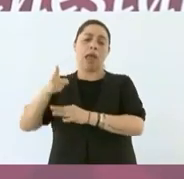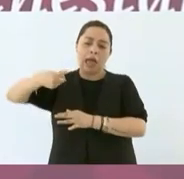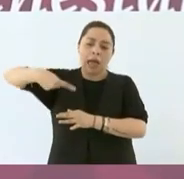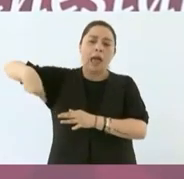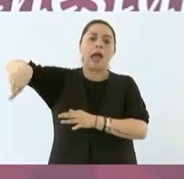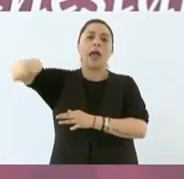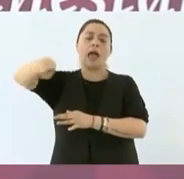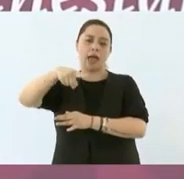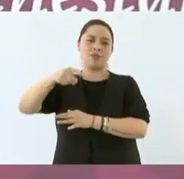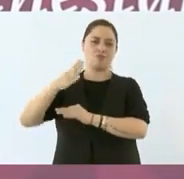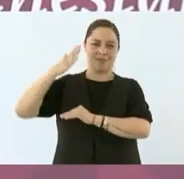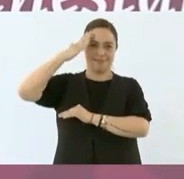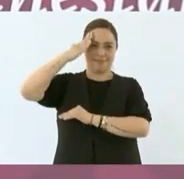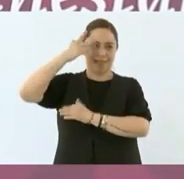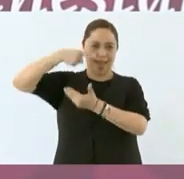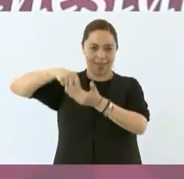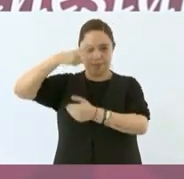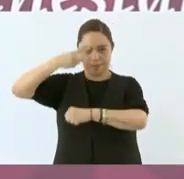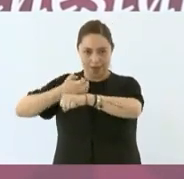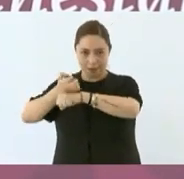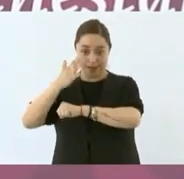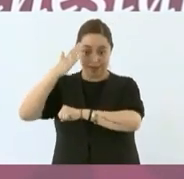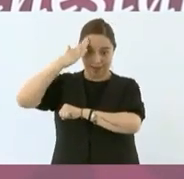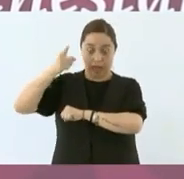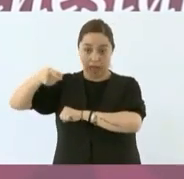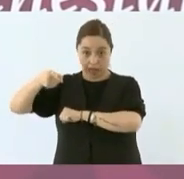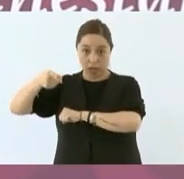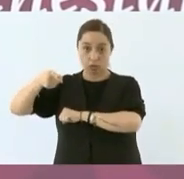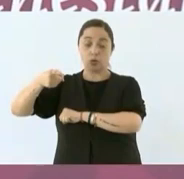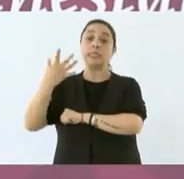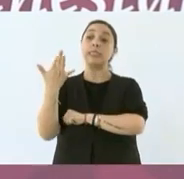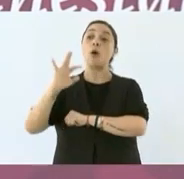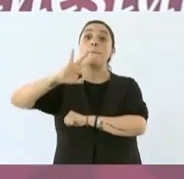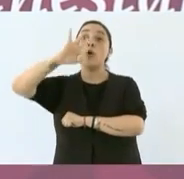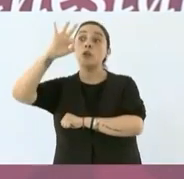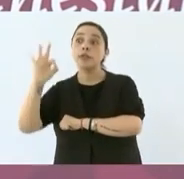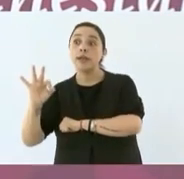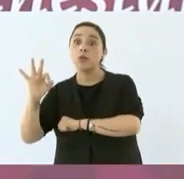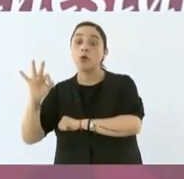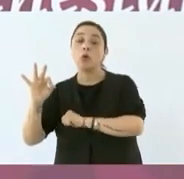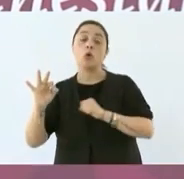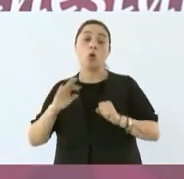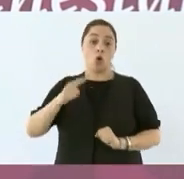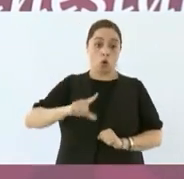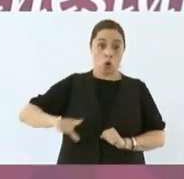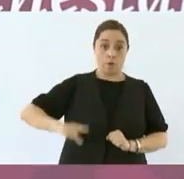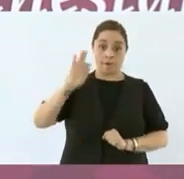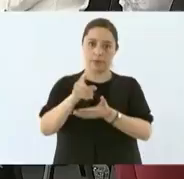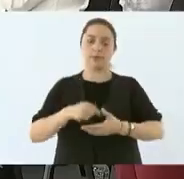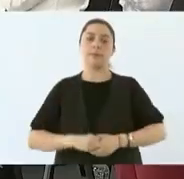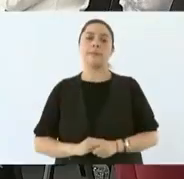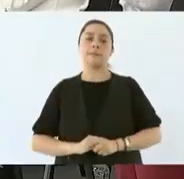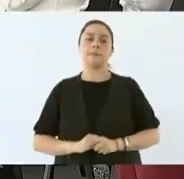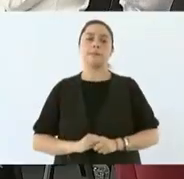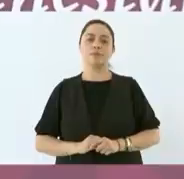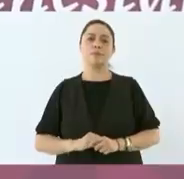las autoridades del Estado de México van a aportar el 50% y el gobierno federal el otro 50%.